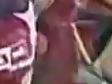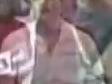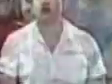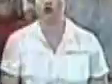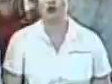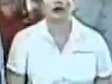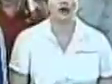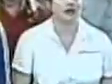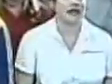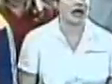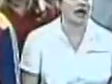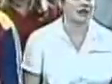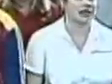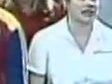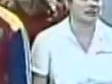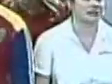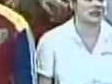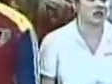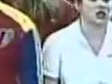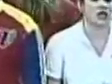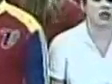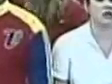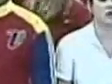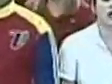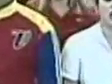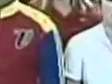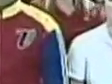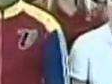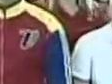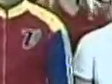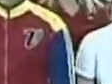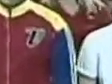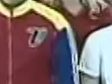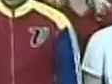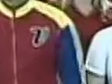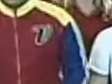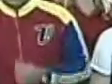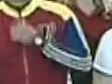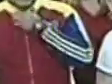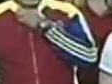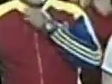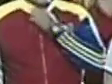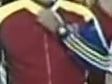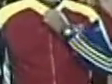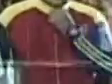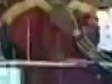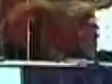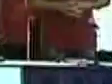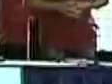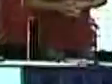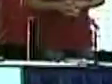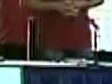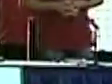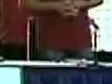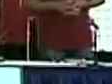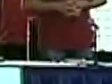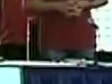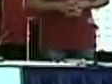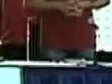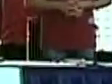al tesoro y lo encarga el destino de alumbrar caminos por la dignidad